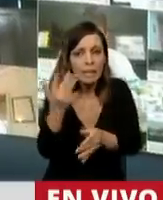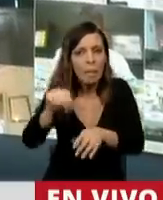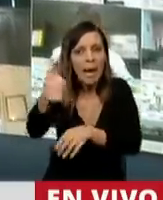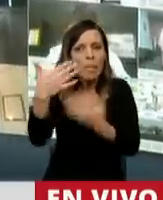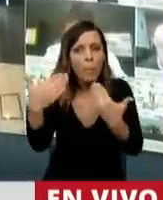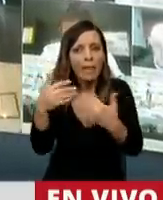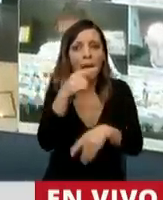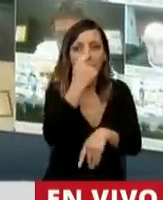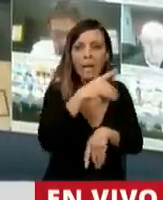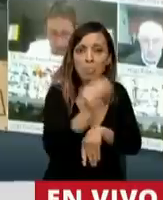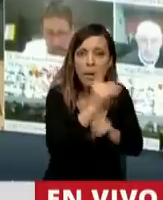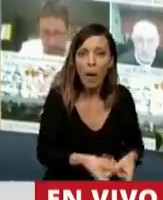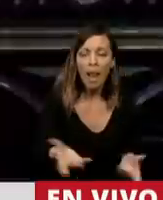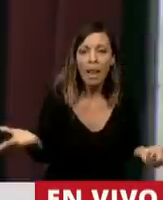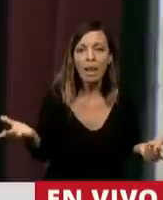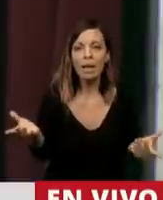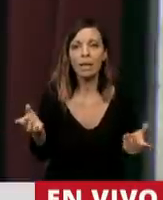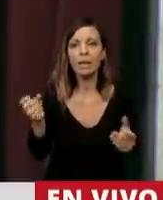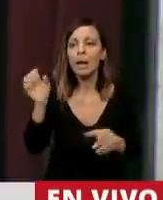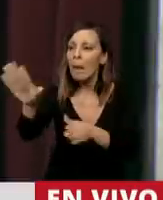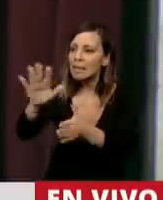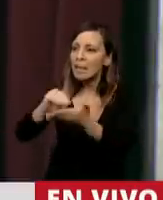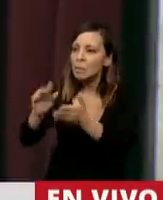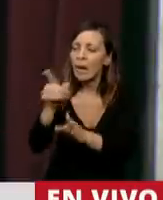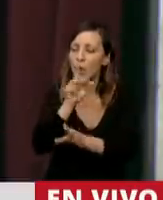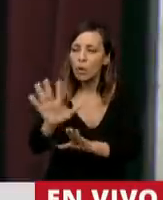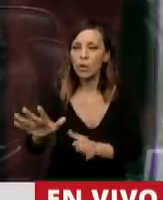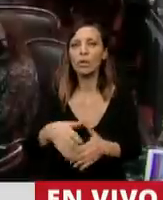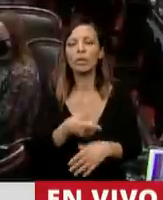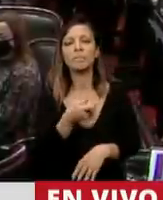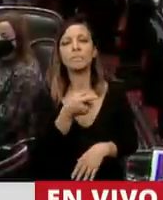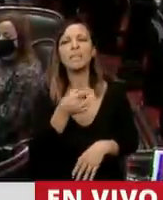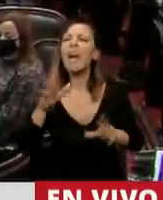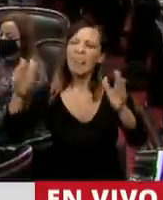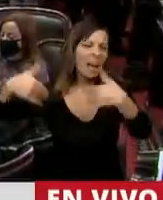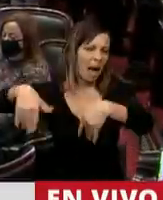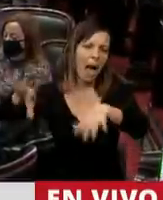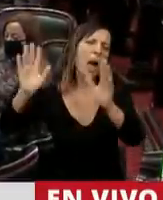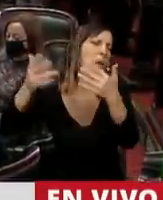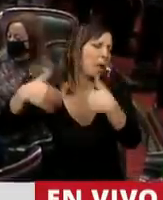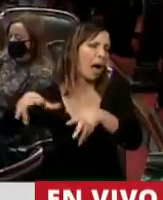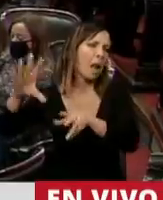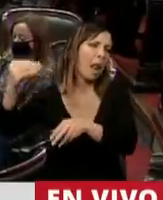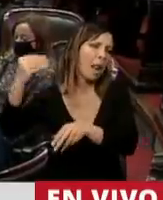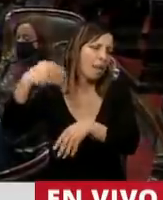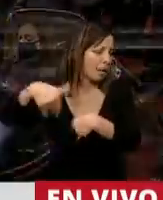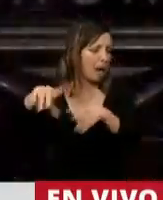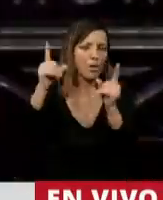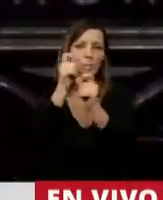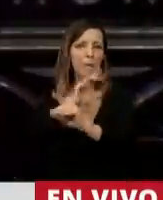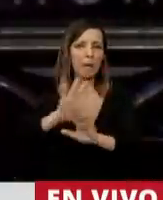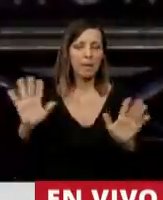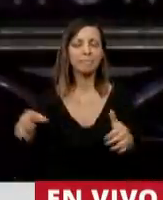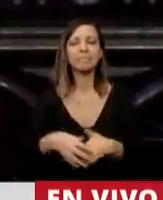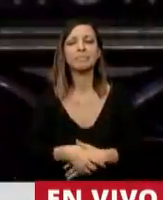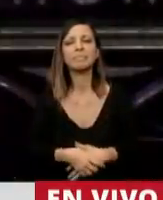Entonces, más aún... Diputado, a usted no lo interrumpieron. Entonces, aún... Déjelo, déjelo, déjelo. No hay problema. No hay problema.